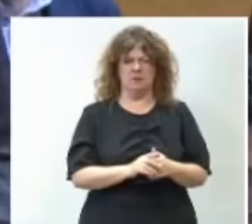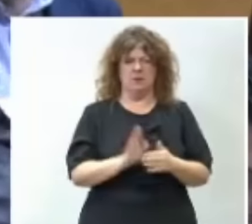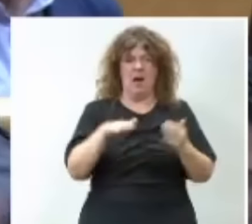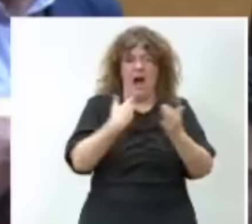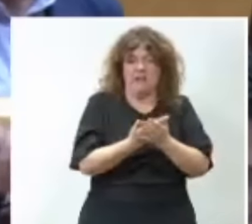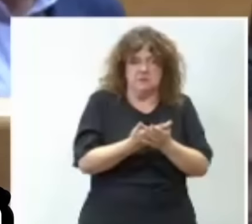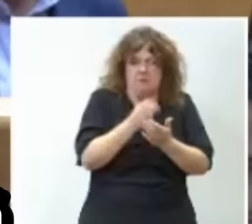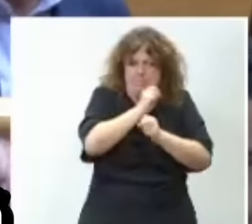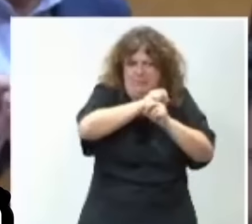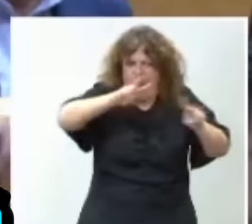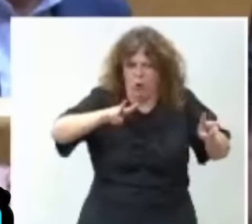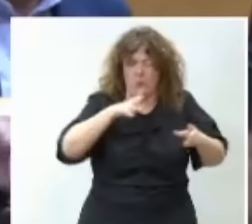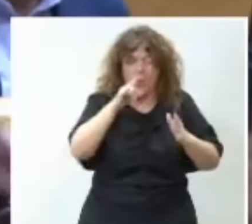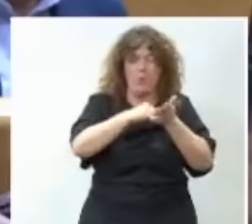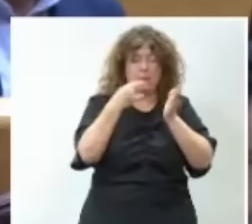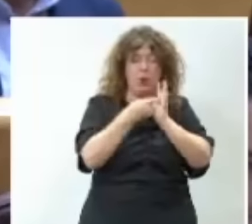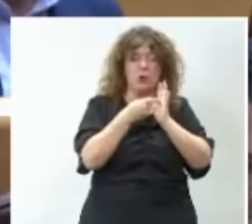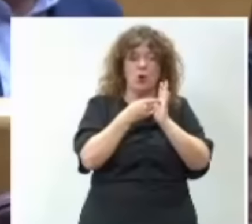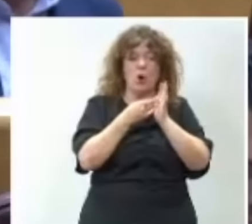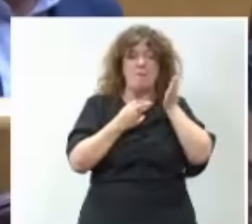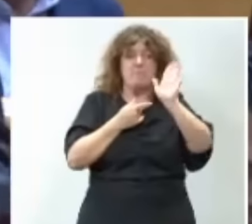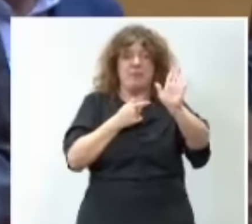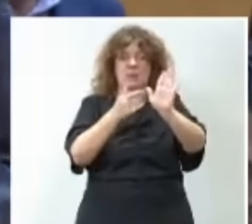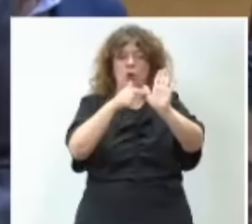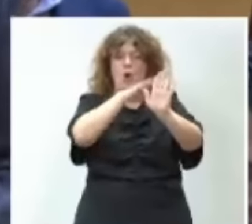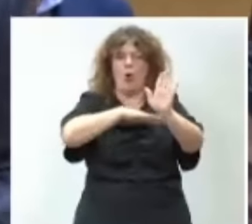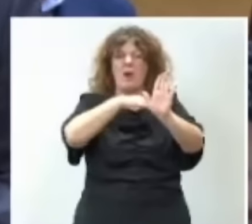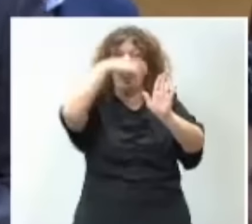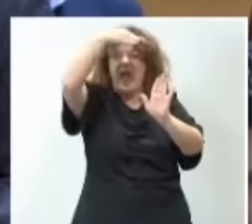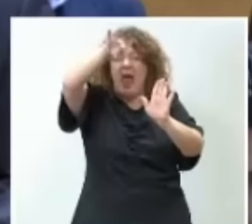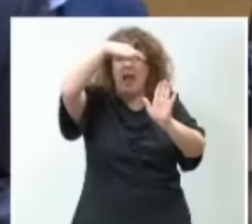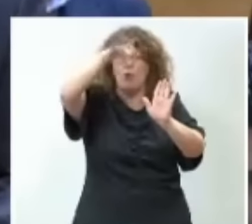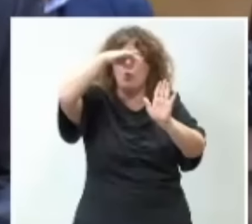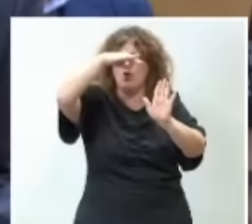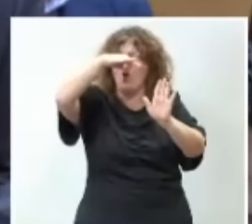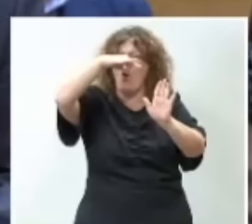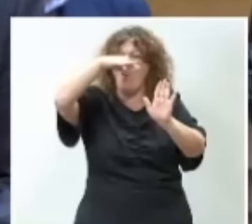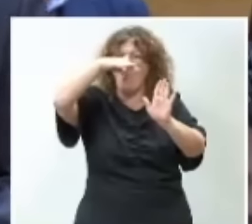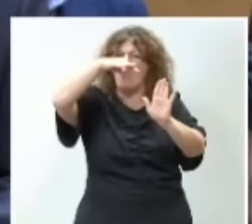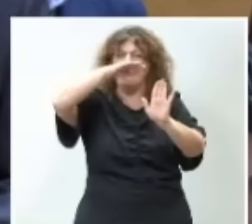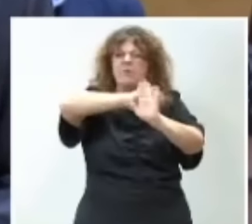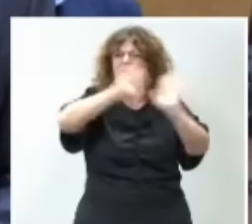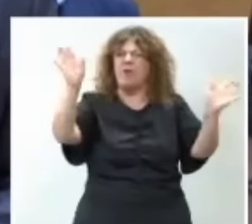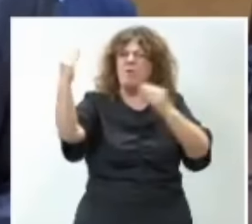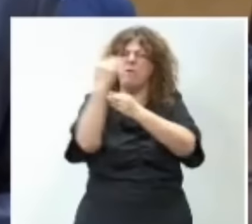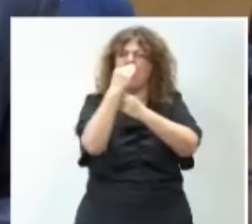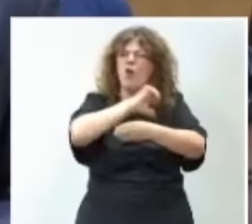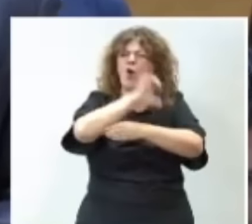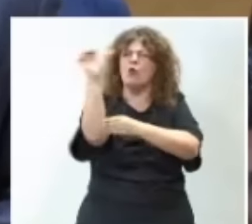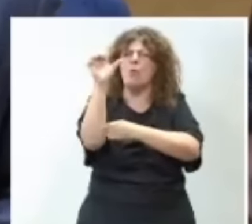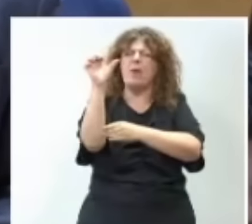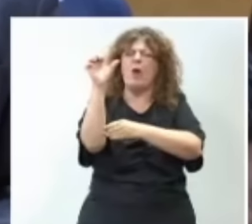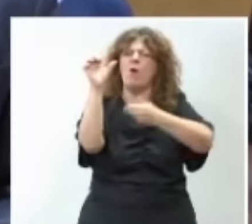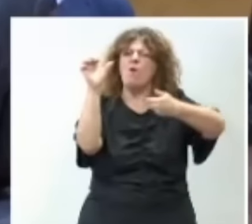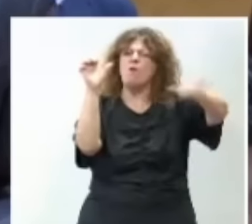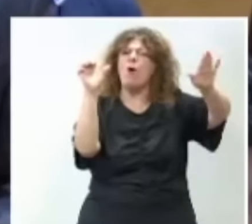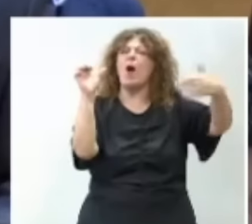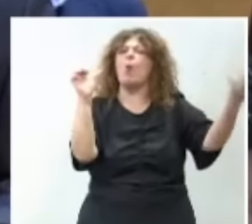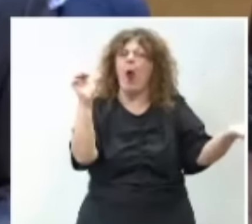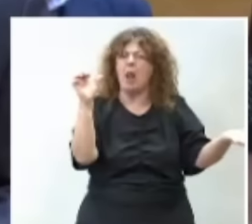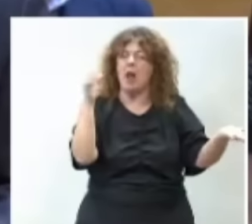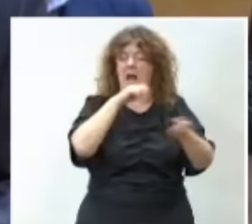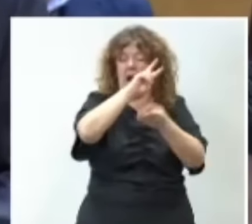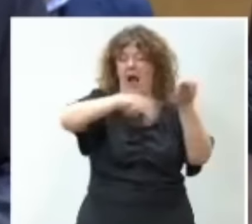peor. Porque de los proyectos que presentó el Gobierno, el único que quedó fuera de fondos europeos fue el de